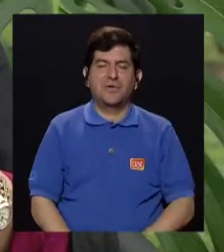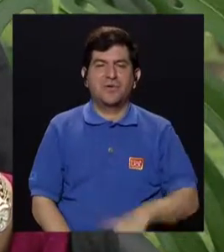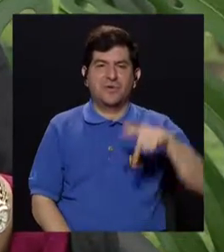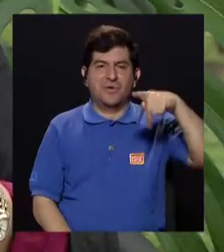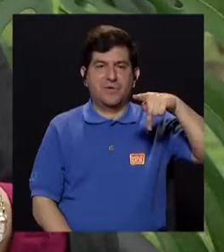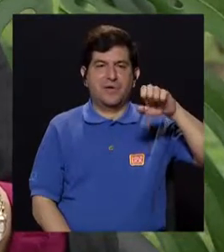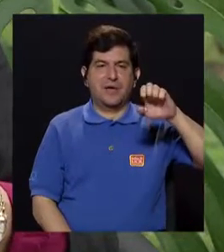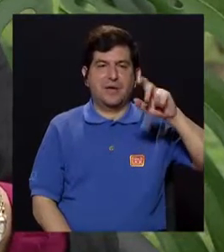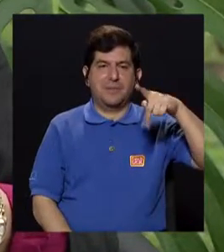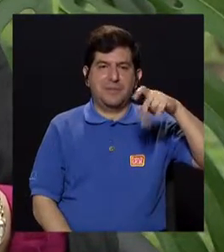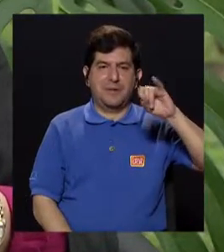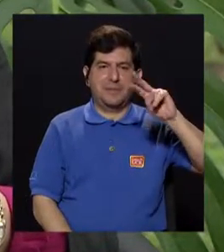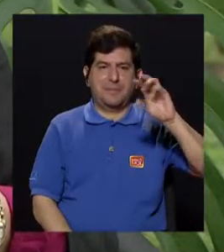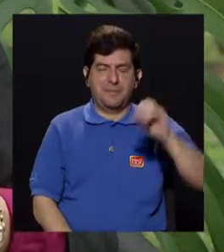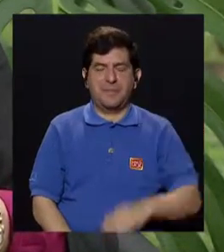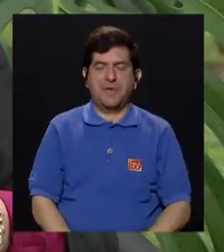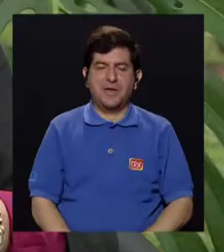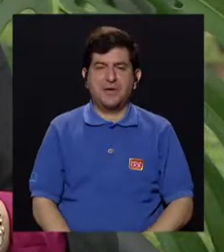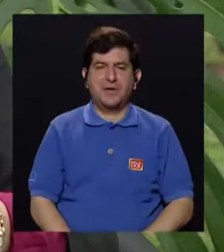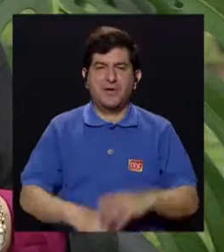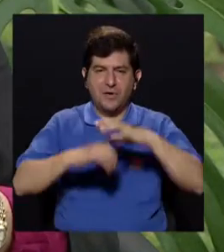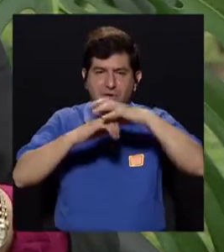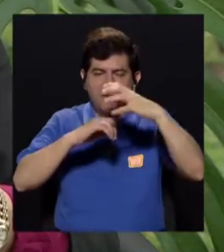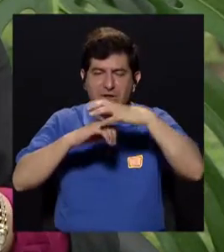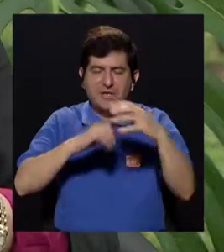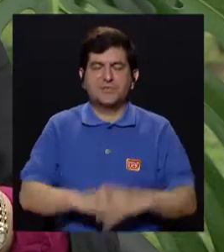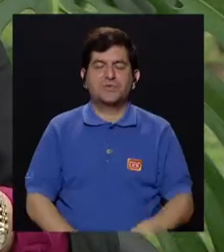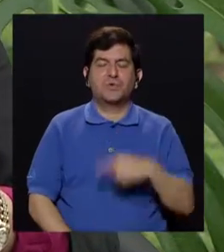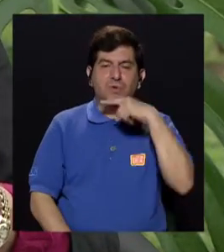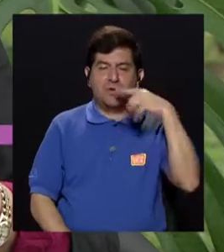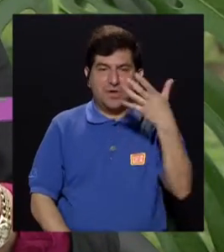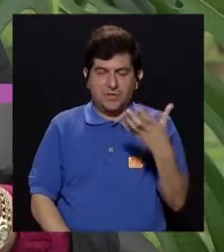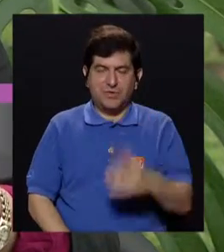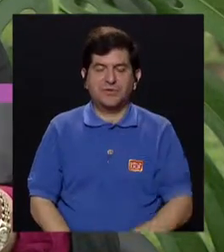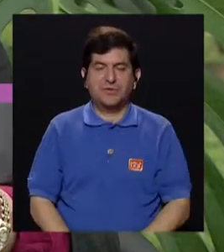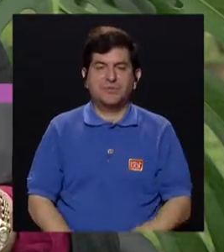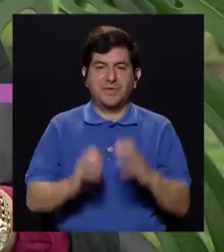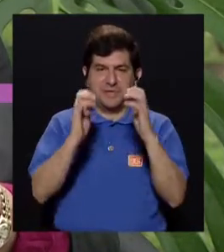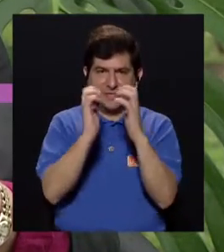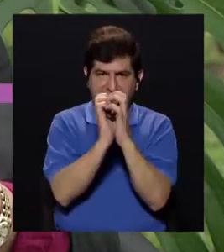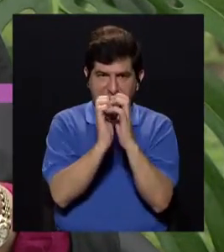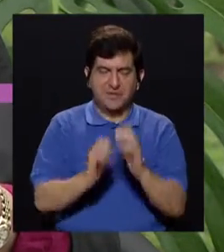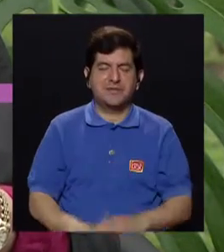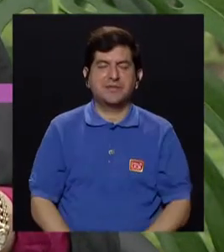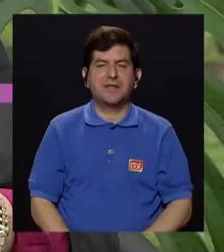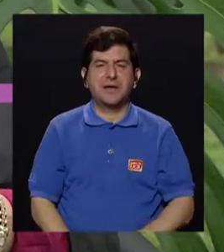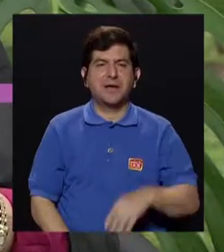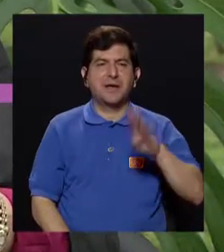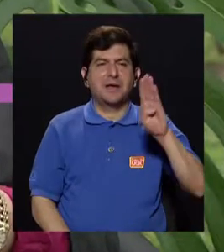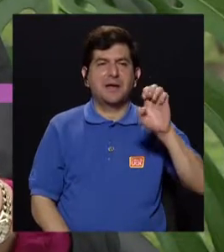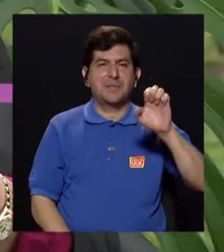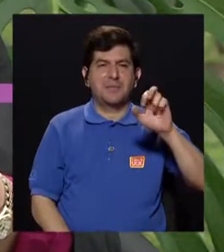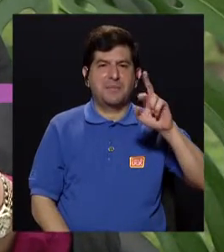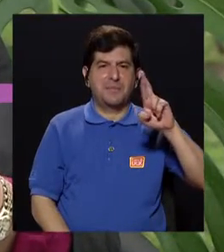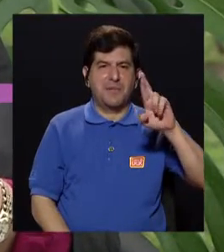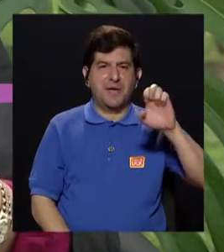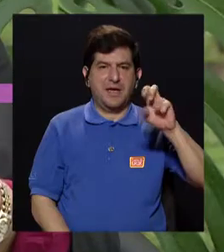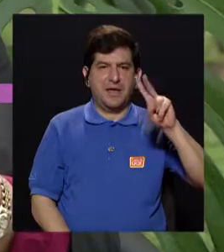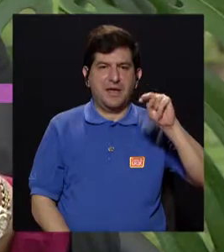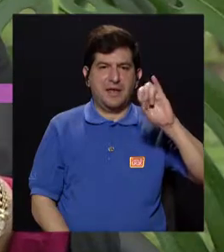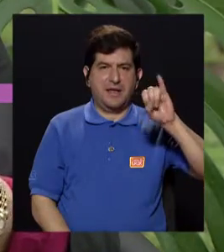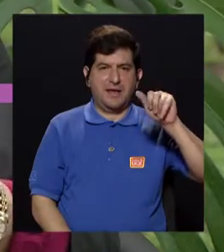el pepino, la lechuga, el tomate, el brócoli, el chayote, la berenjena, los